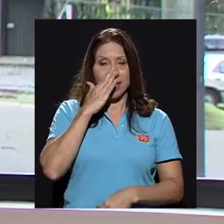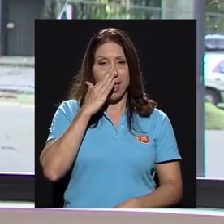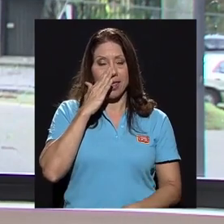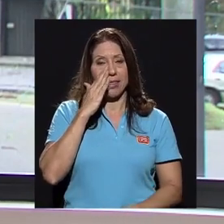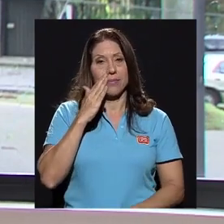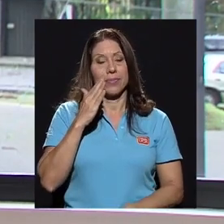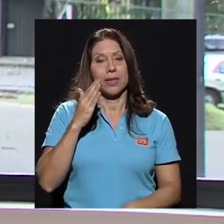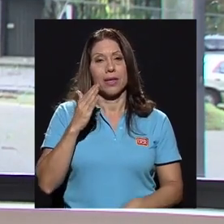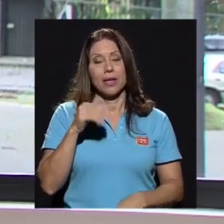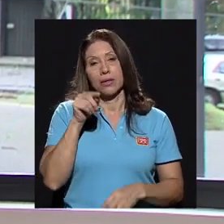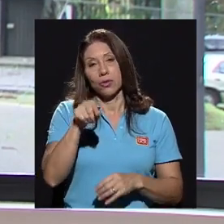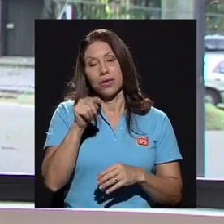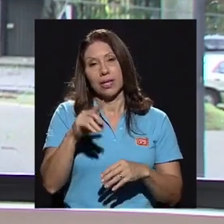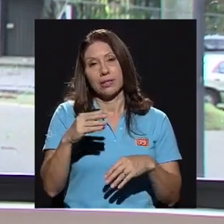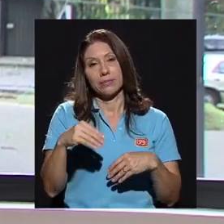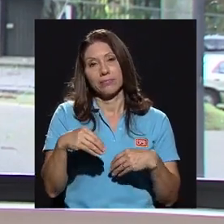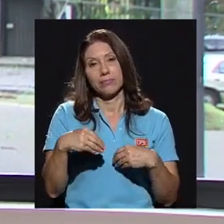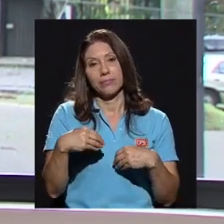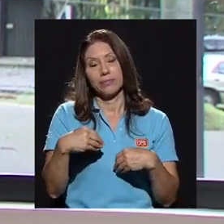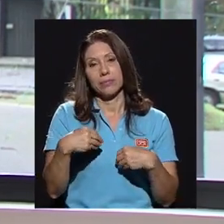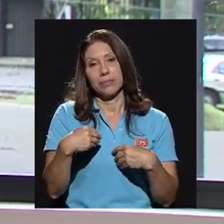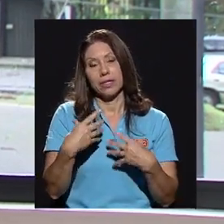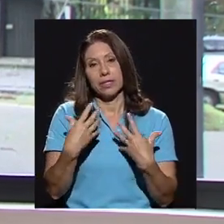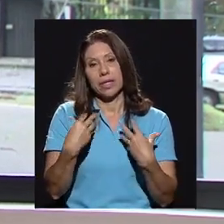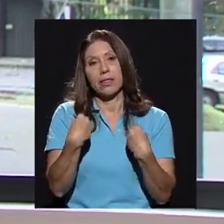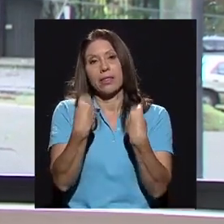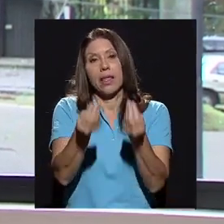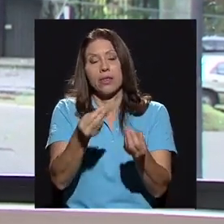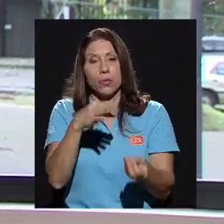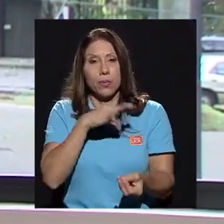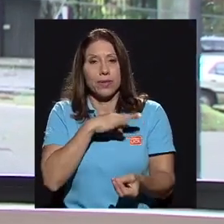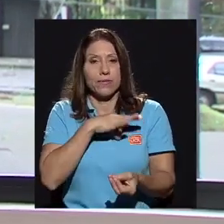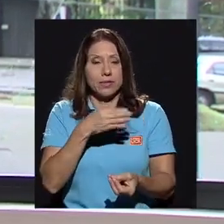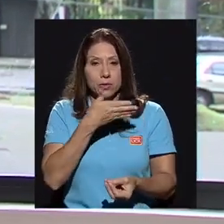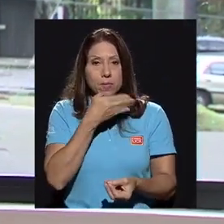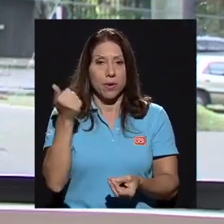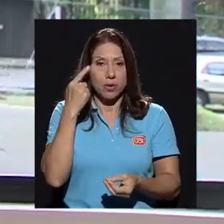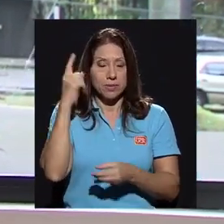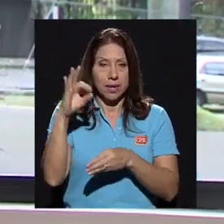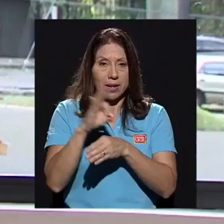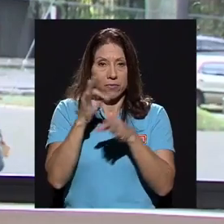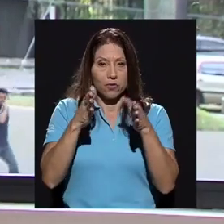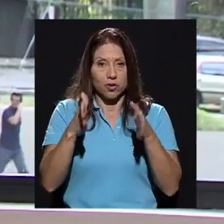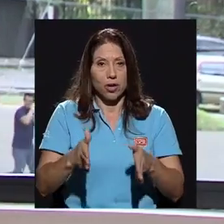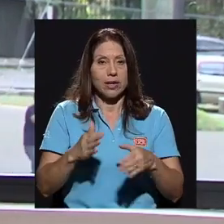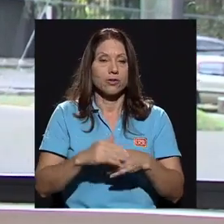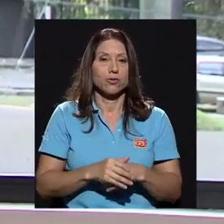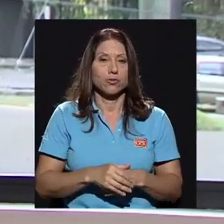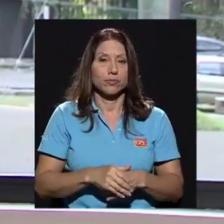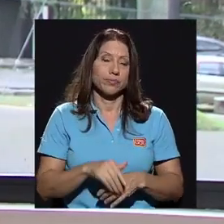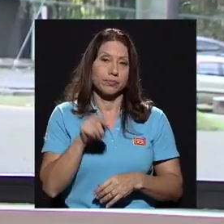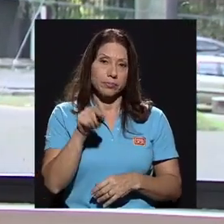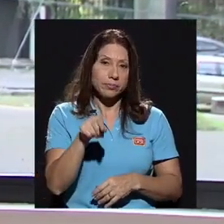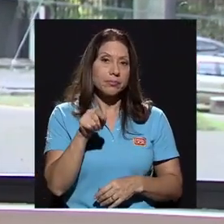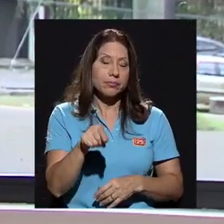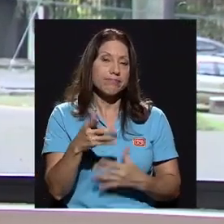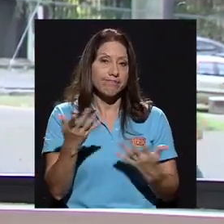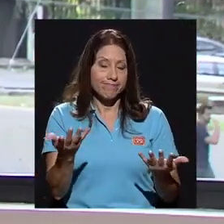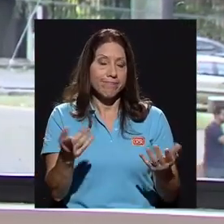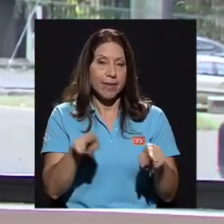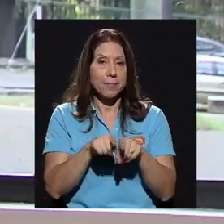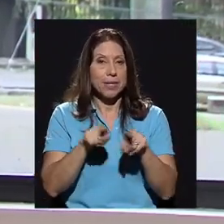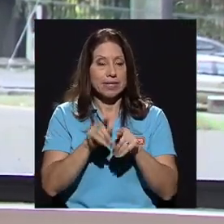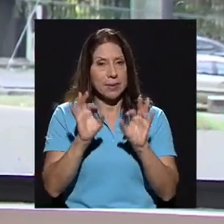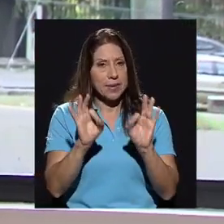mejores beneficios para los funcionarios, en donde esto efectivamente están